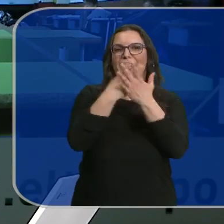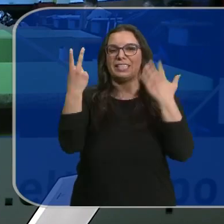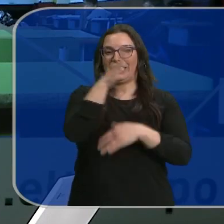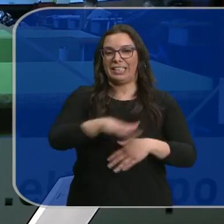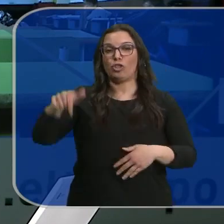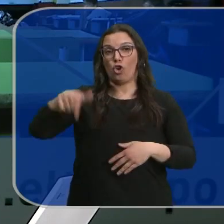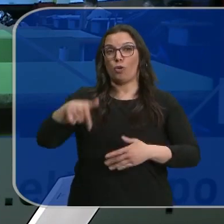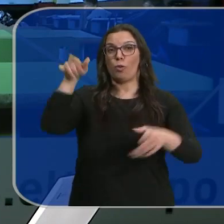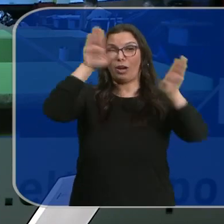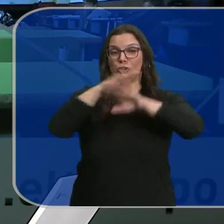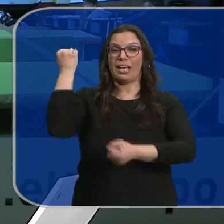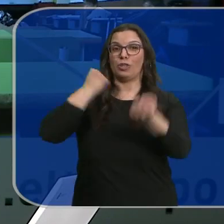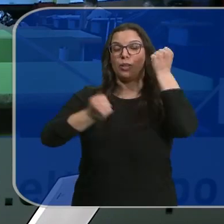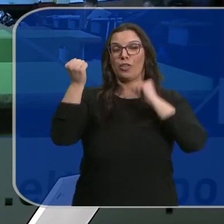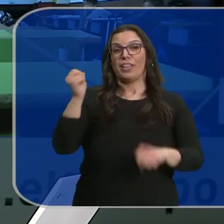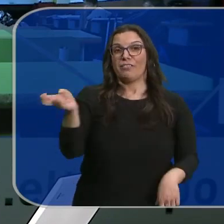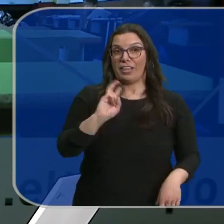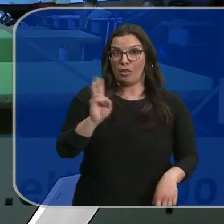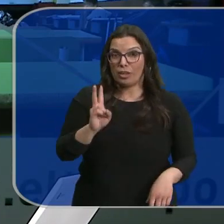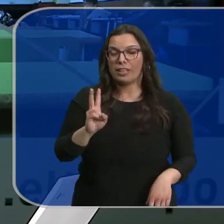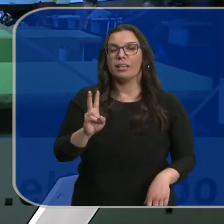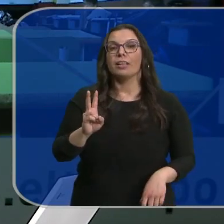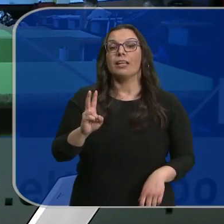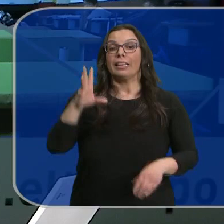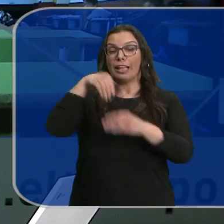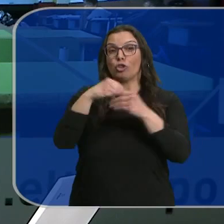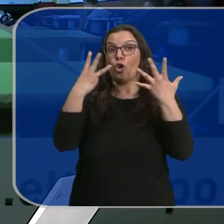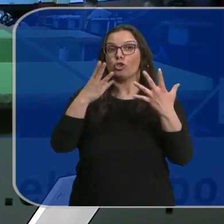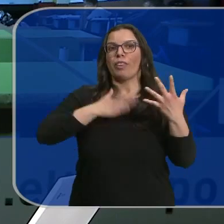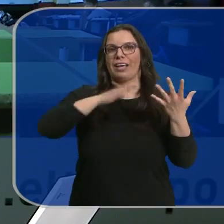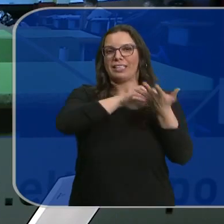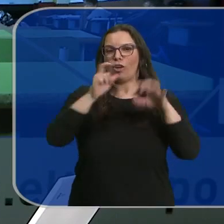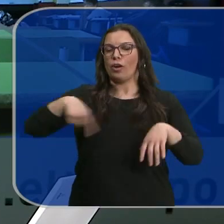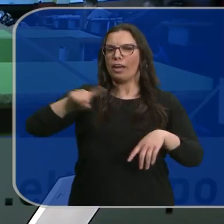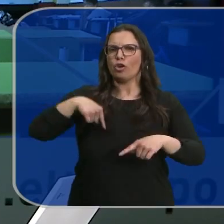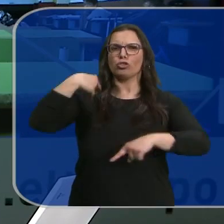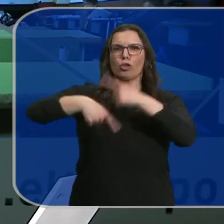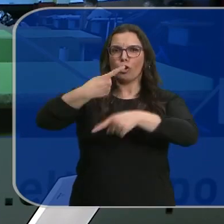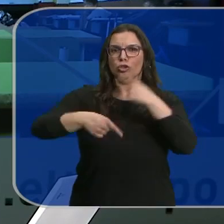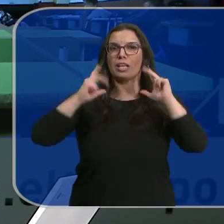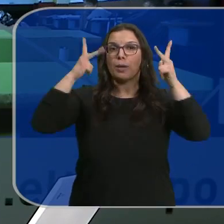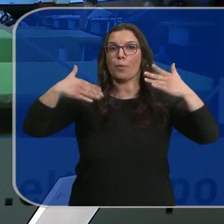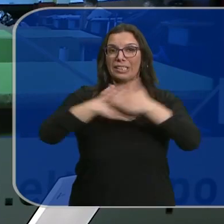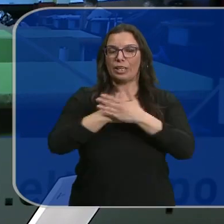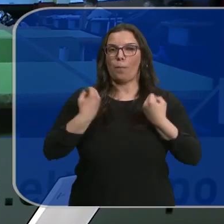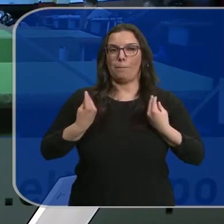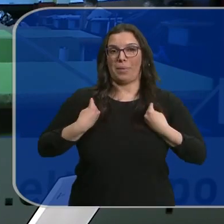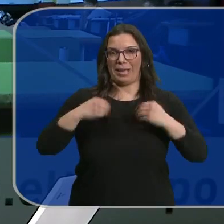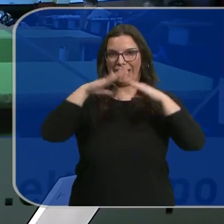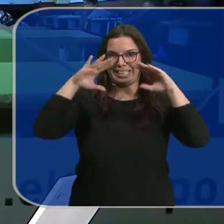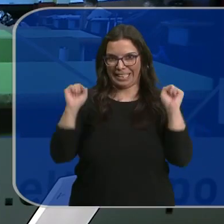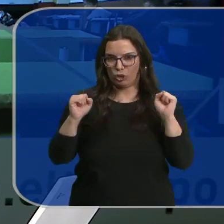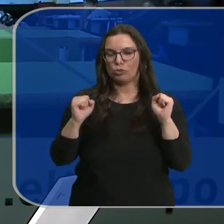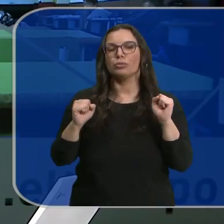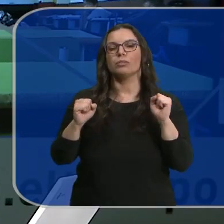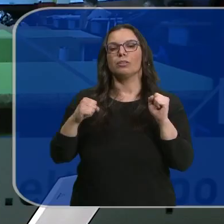actúan en Valladolid. Entre sus componentes hay 8 de Castilla y León. Ensayan a diario en el monasterio donde viven internos y donde nos hemos podido